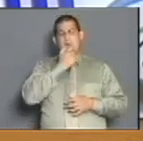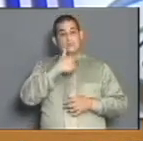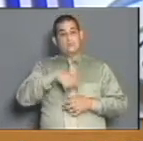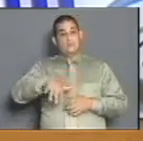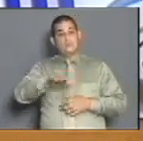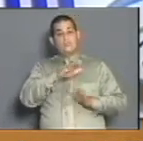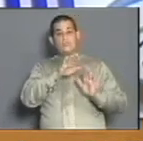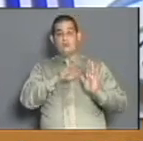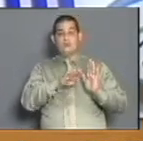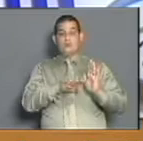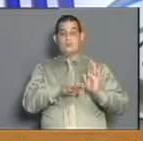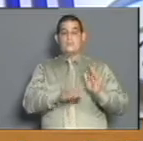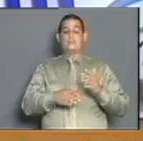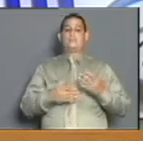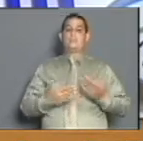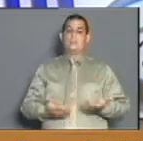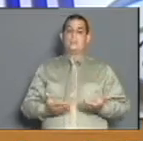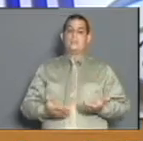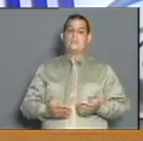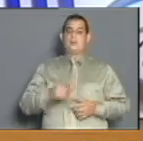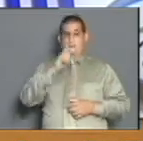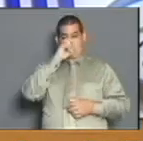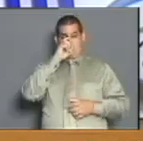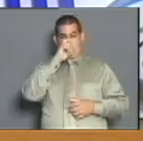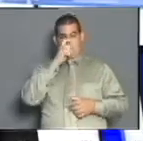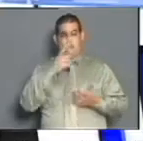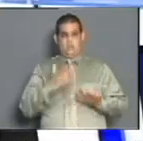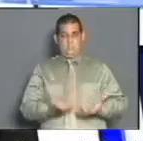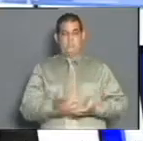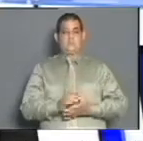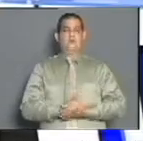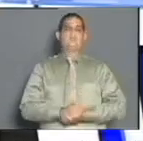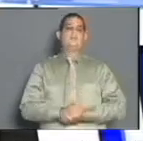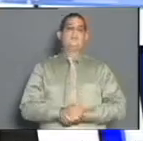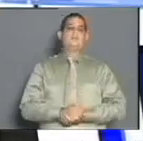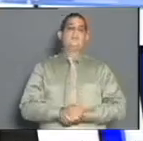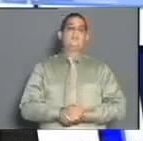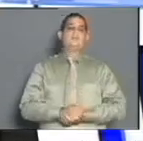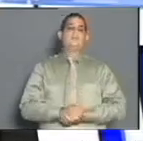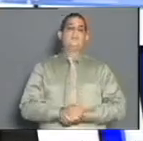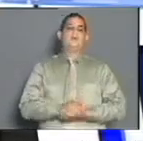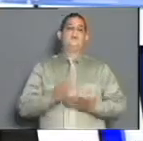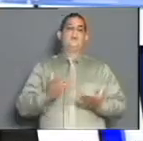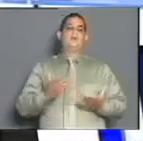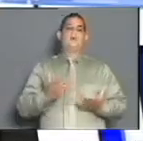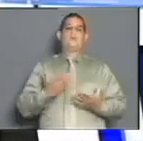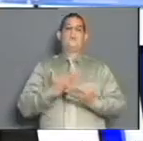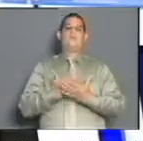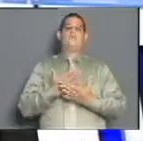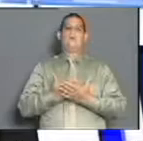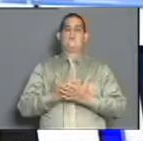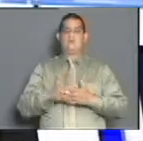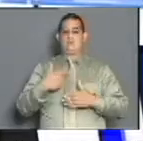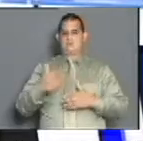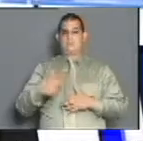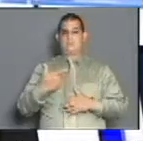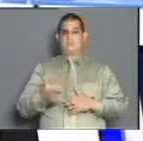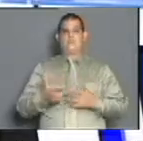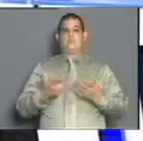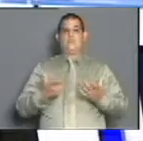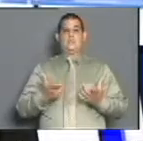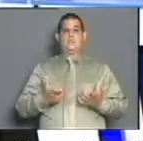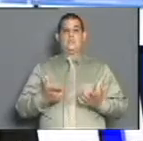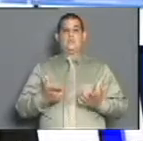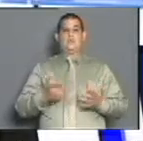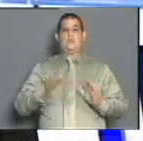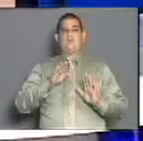bajan los casos, tienen que bajar ellos también. Todavía hay niños pequeños. Sí. Me llama la atención que la cantidad de muestras que se están haciendo diariamente están